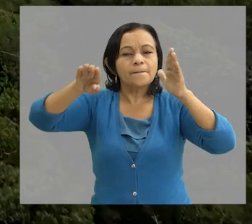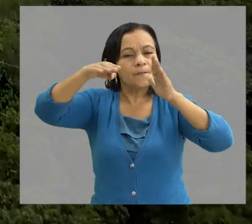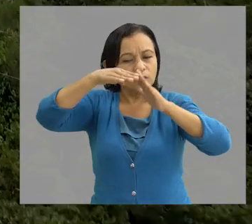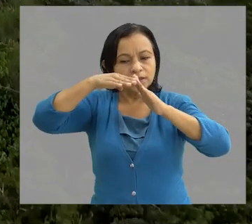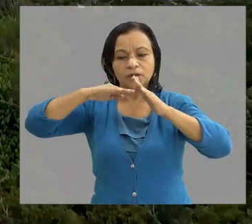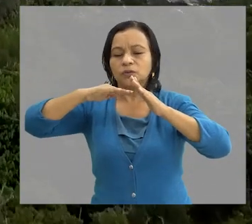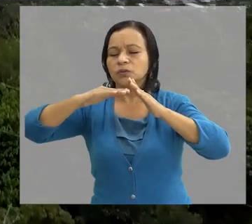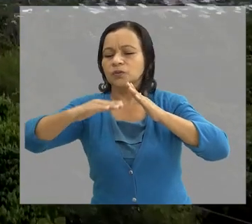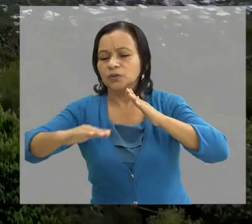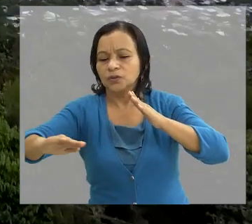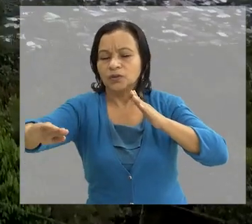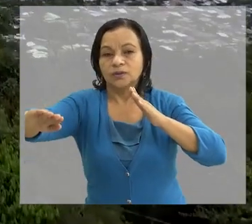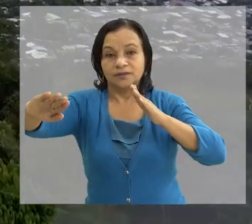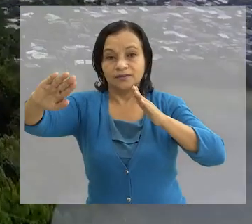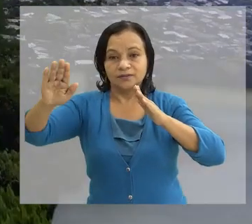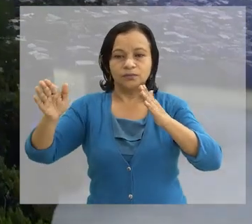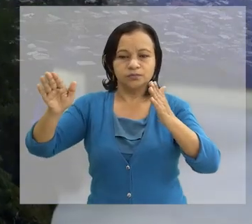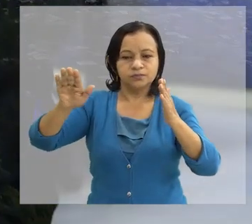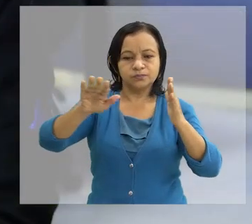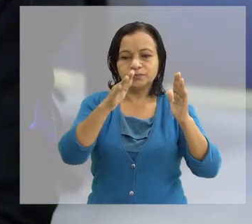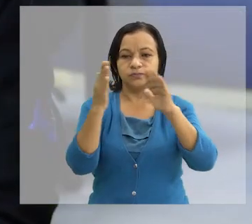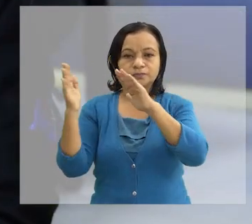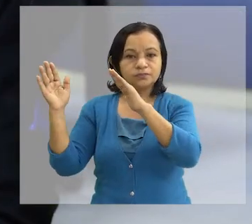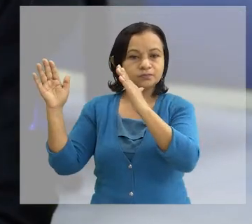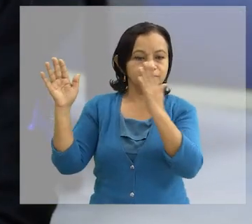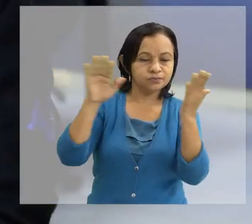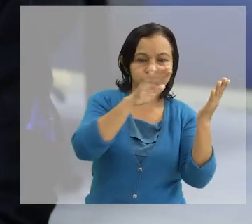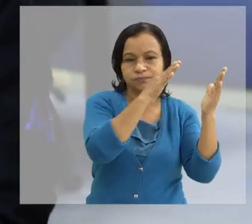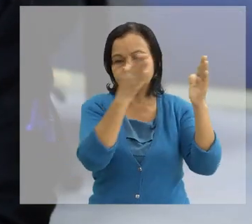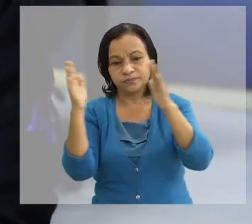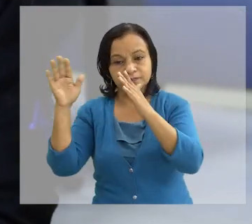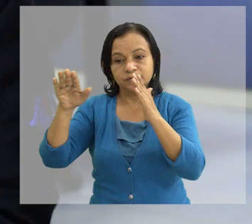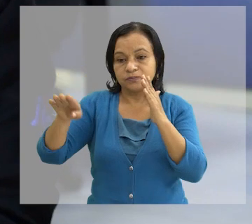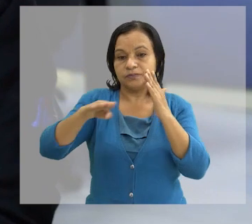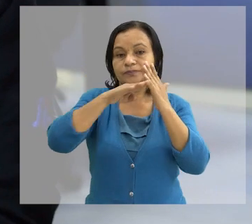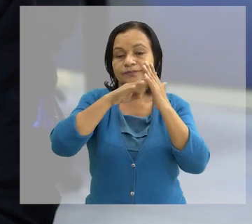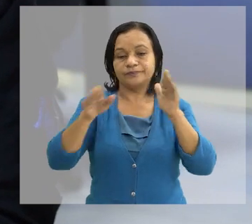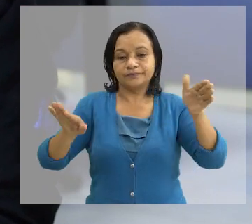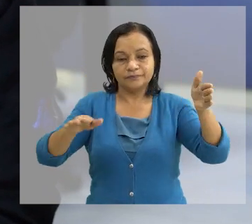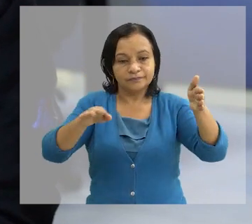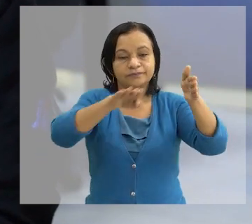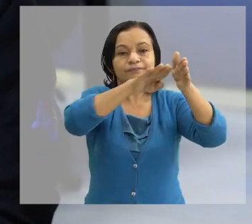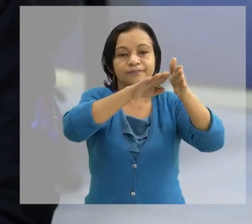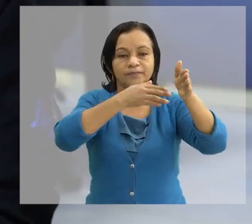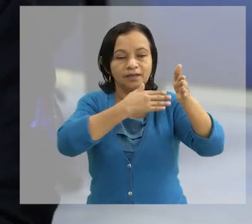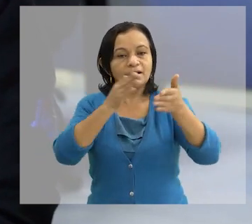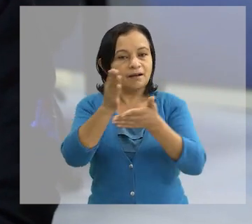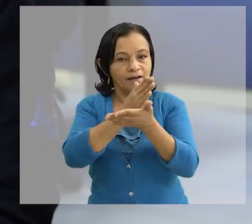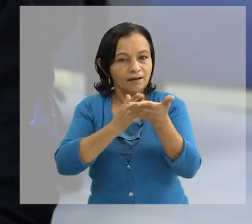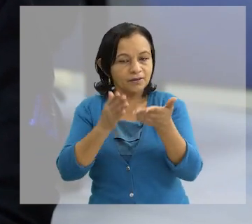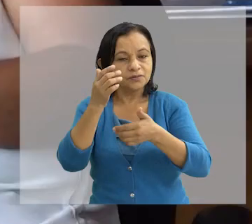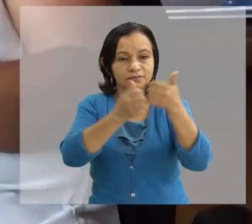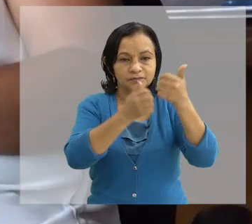donde los vientos ahí son interceptados por el relieve y entonces pueden ocasionar alguna